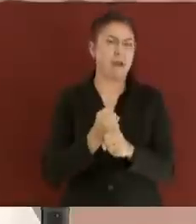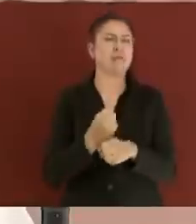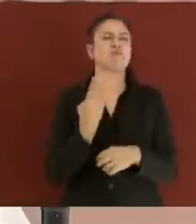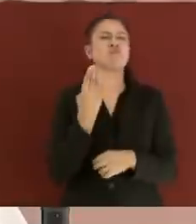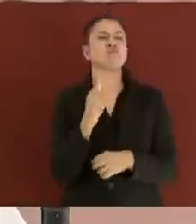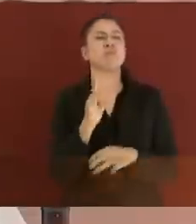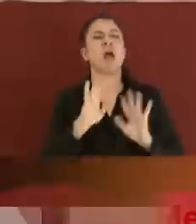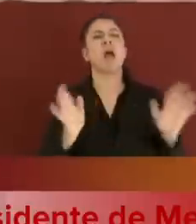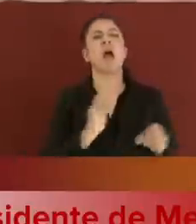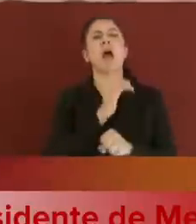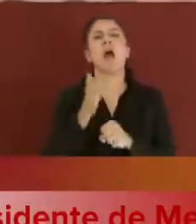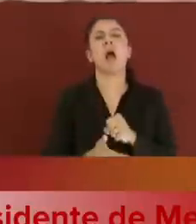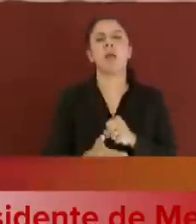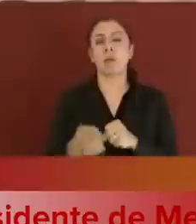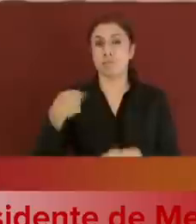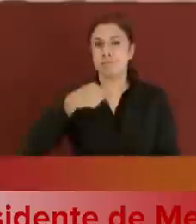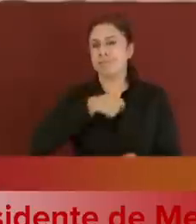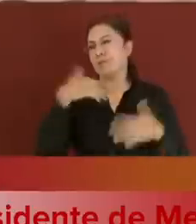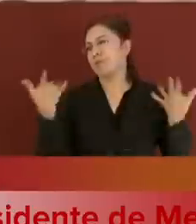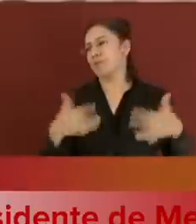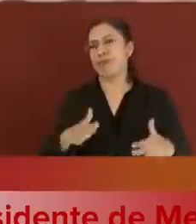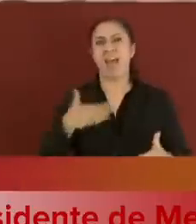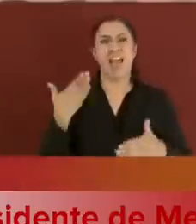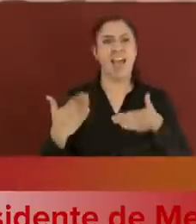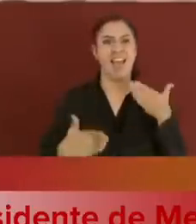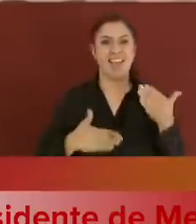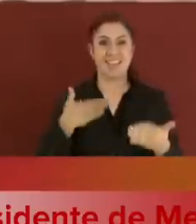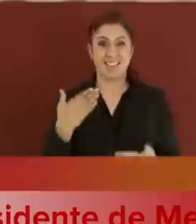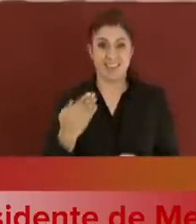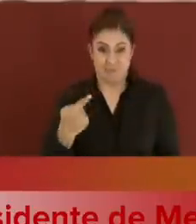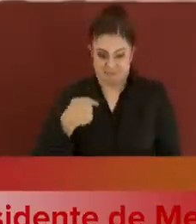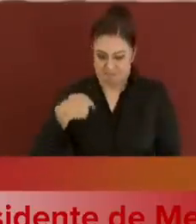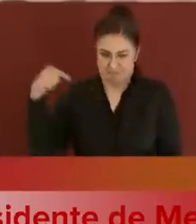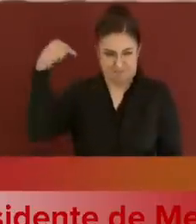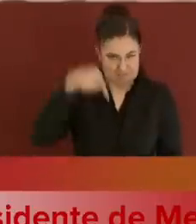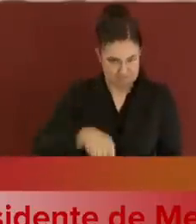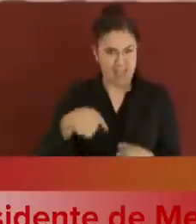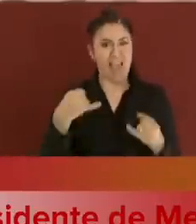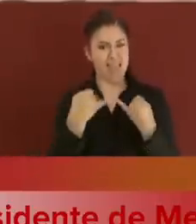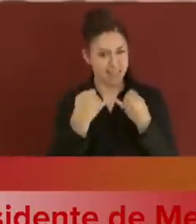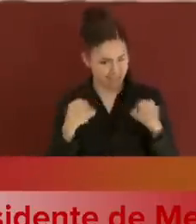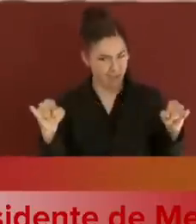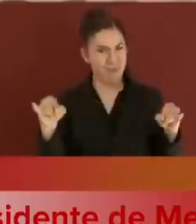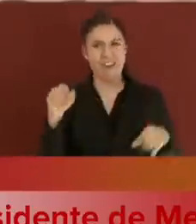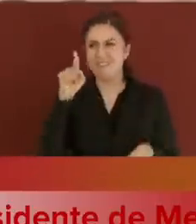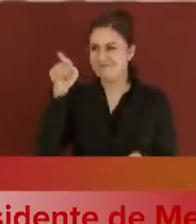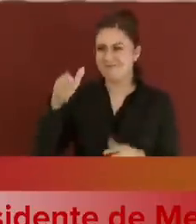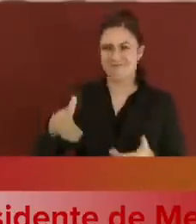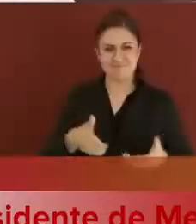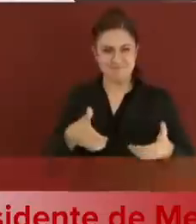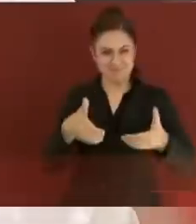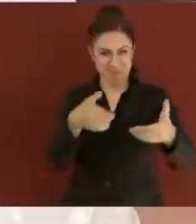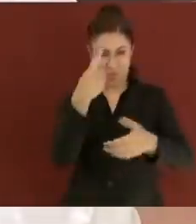a tener la dicha de venir a inaugurar este camino.